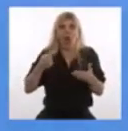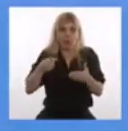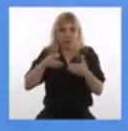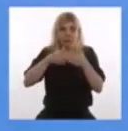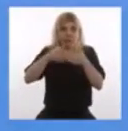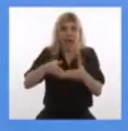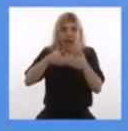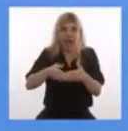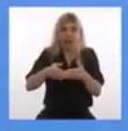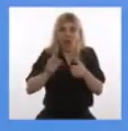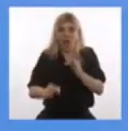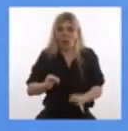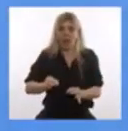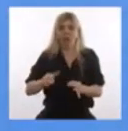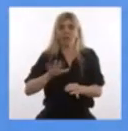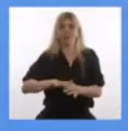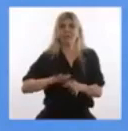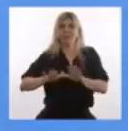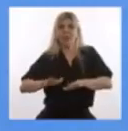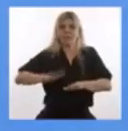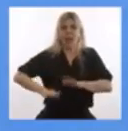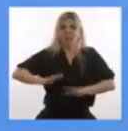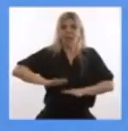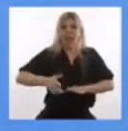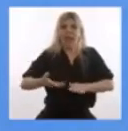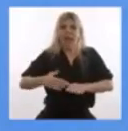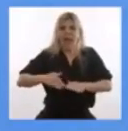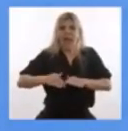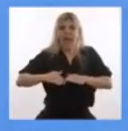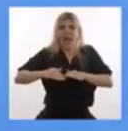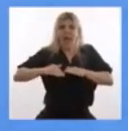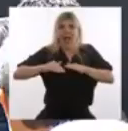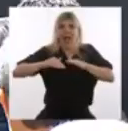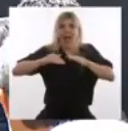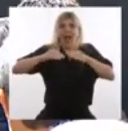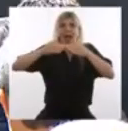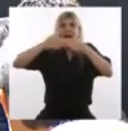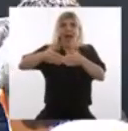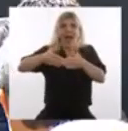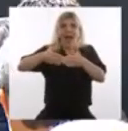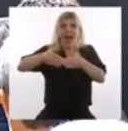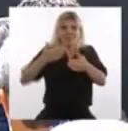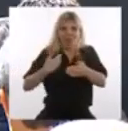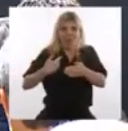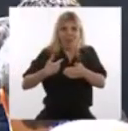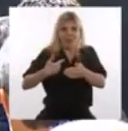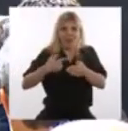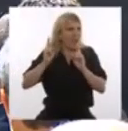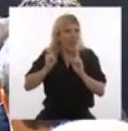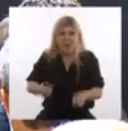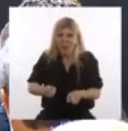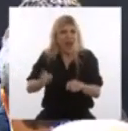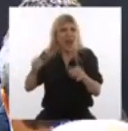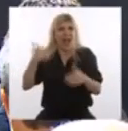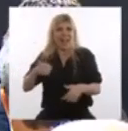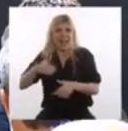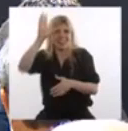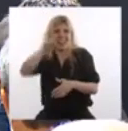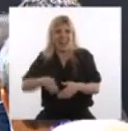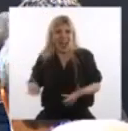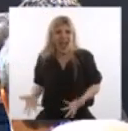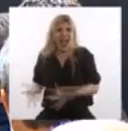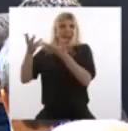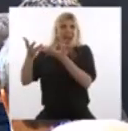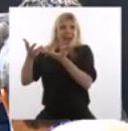Y llegamos hasta aquí. Y este es el mejor corolario. Porque este acuerdo que estamos firmando, tal vez el